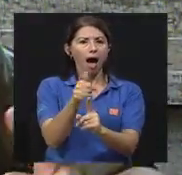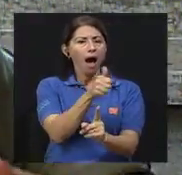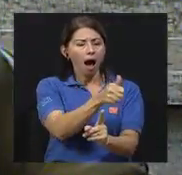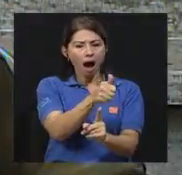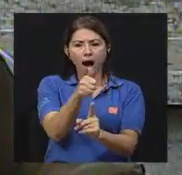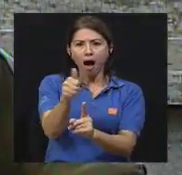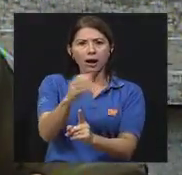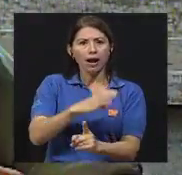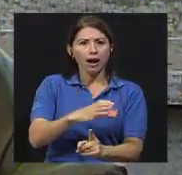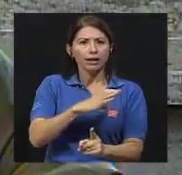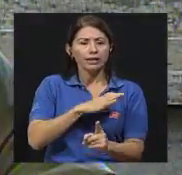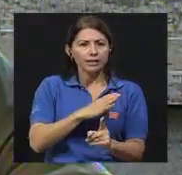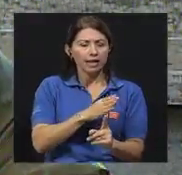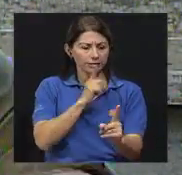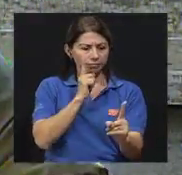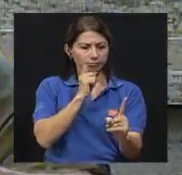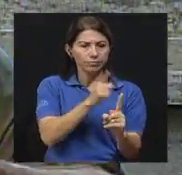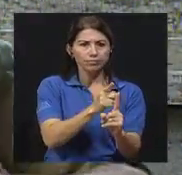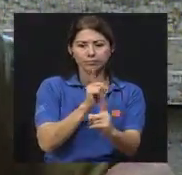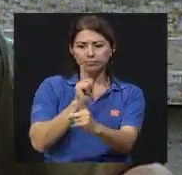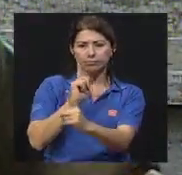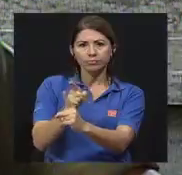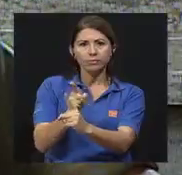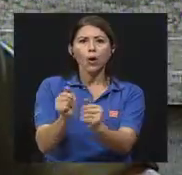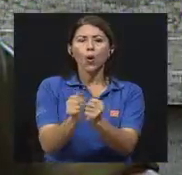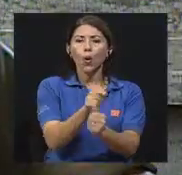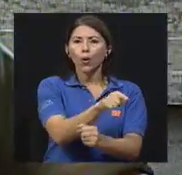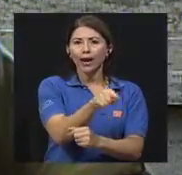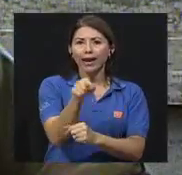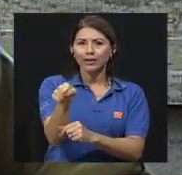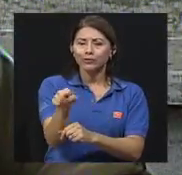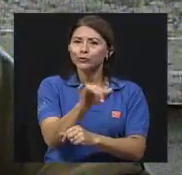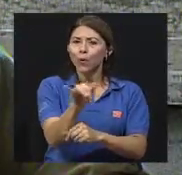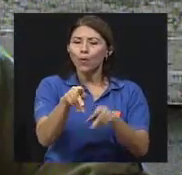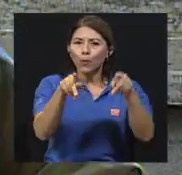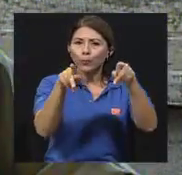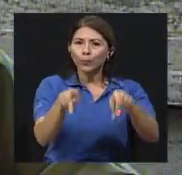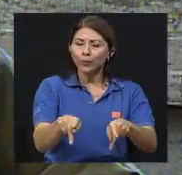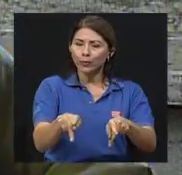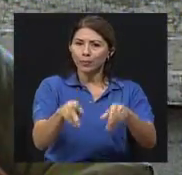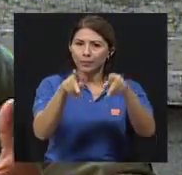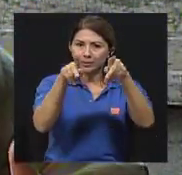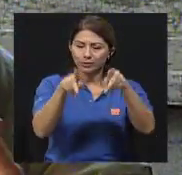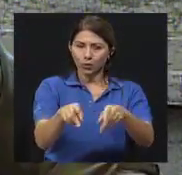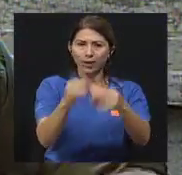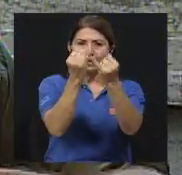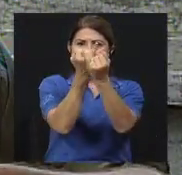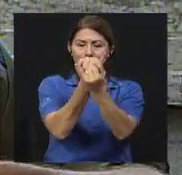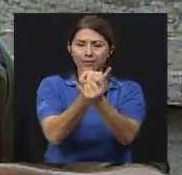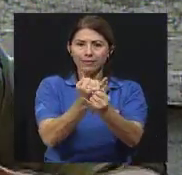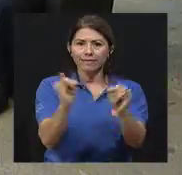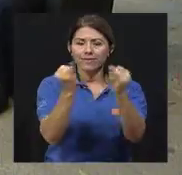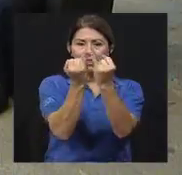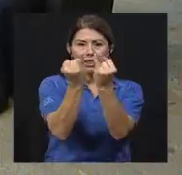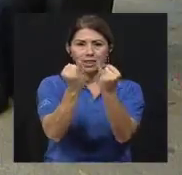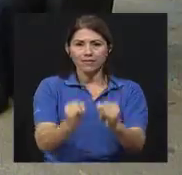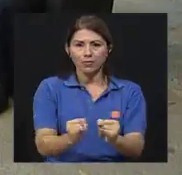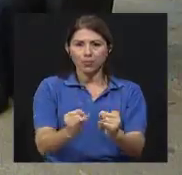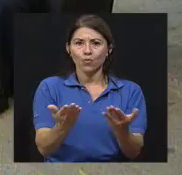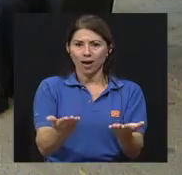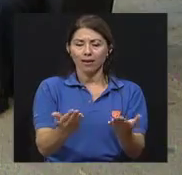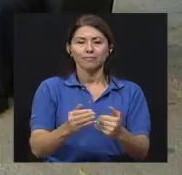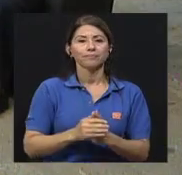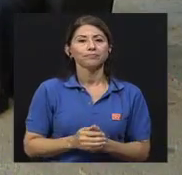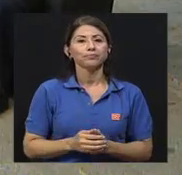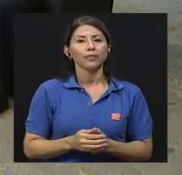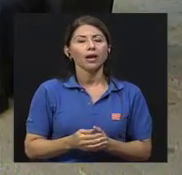¿verdad? Y a ellos, es con ellos como individuos, ¿verdad? Como seres particulares con los que trabajamos. Entonces...